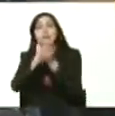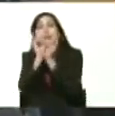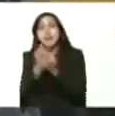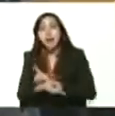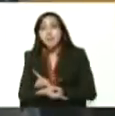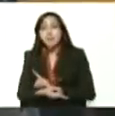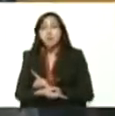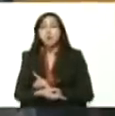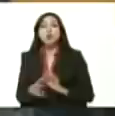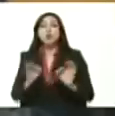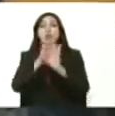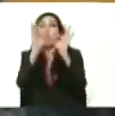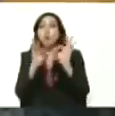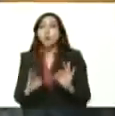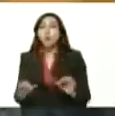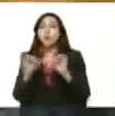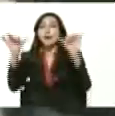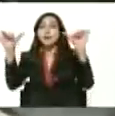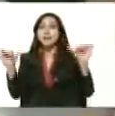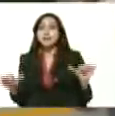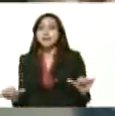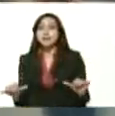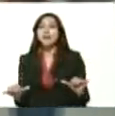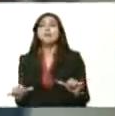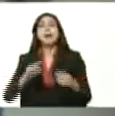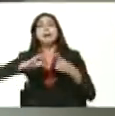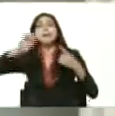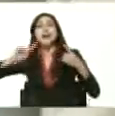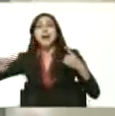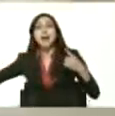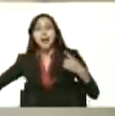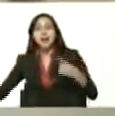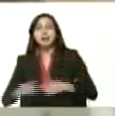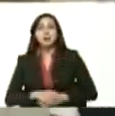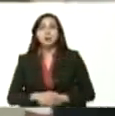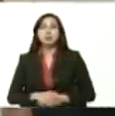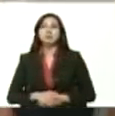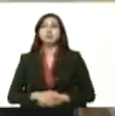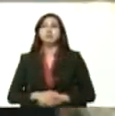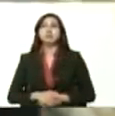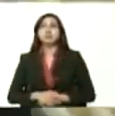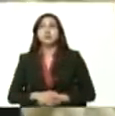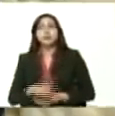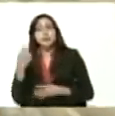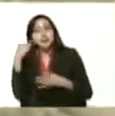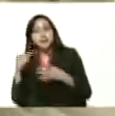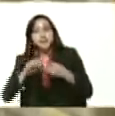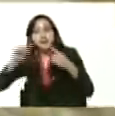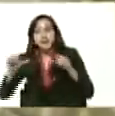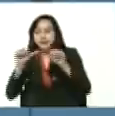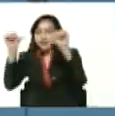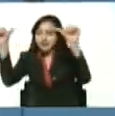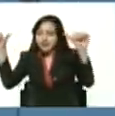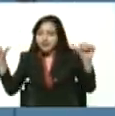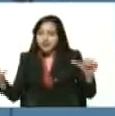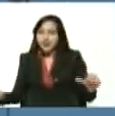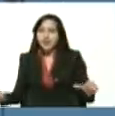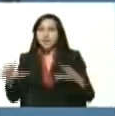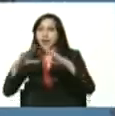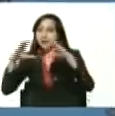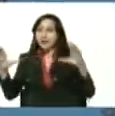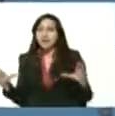en lo que fue el sistema eléctrico transformadores generadores tableros que